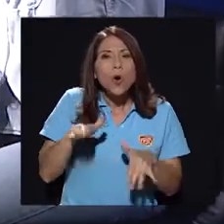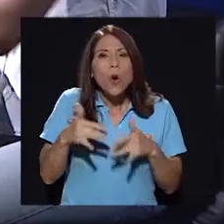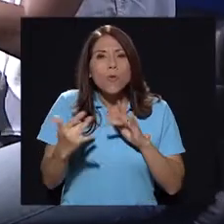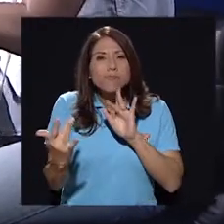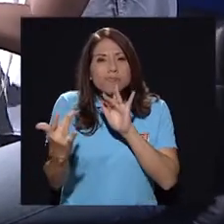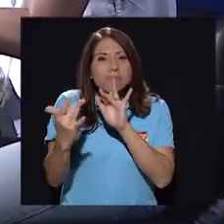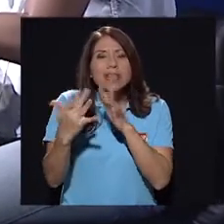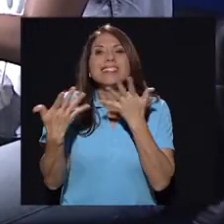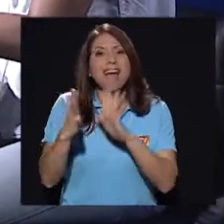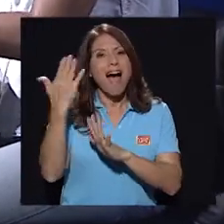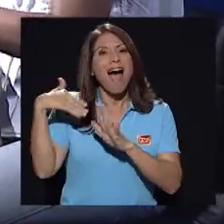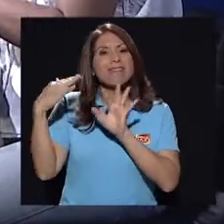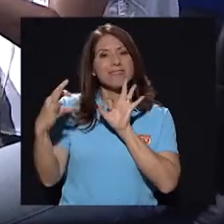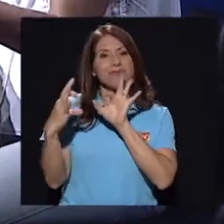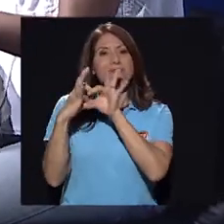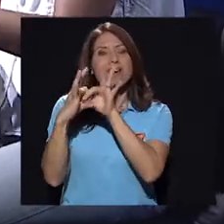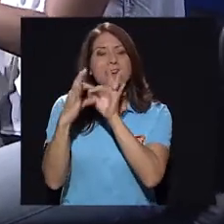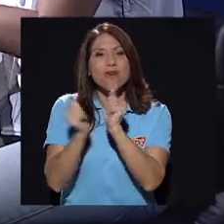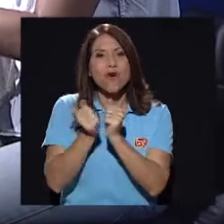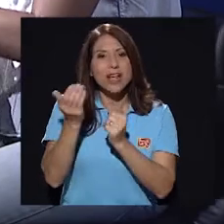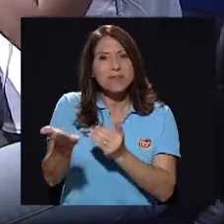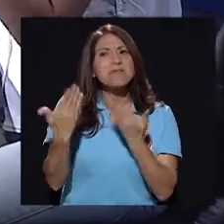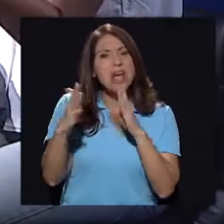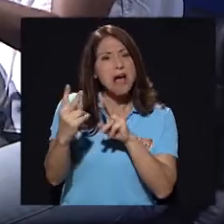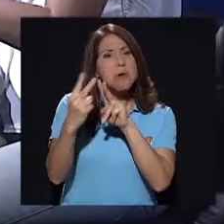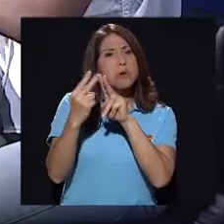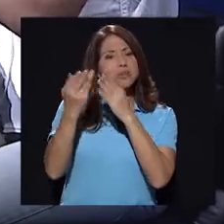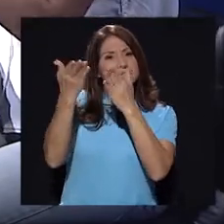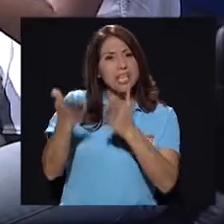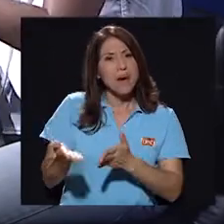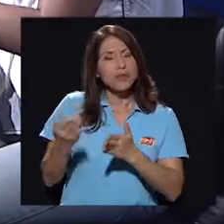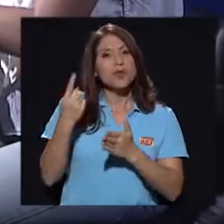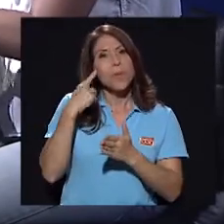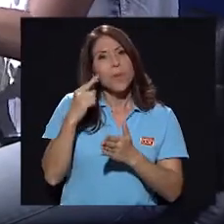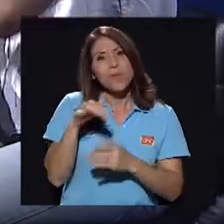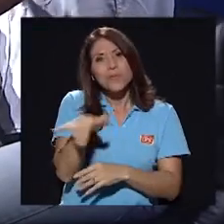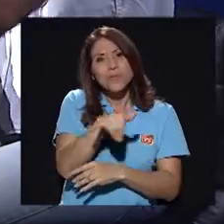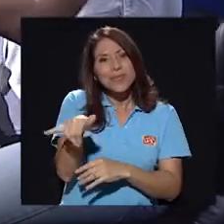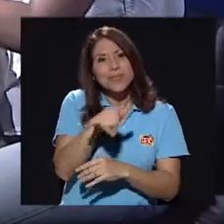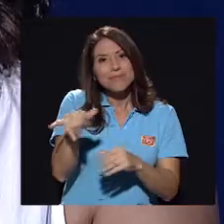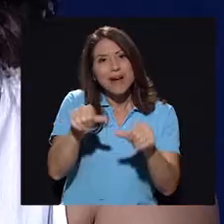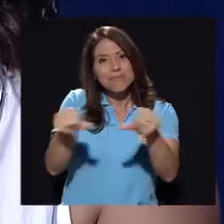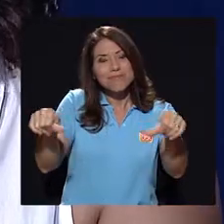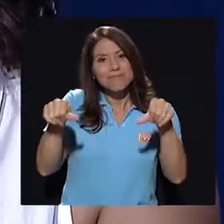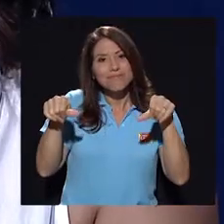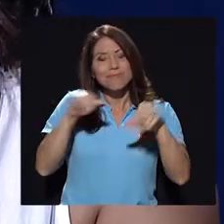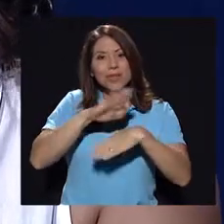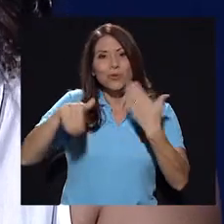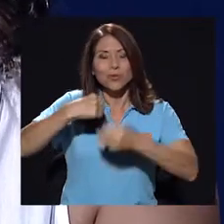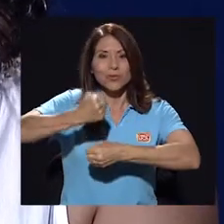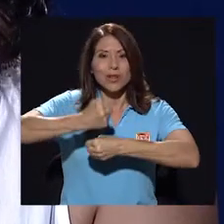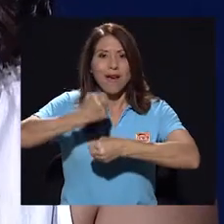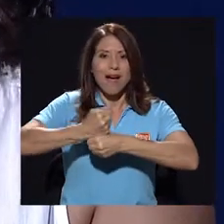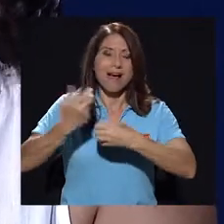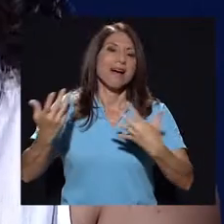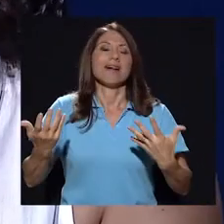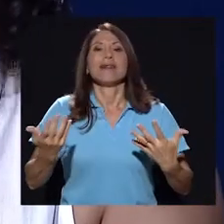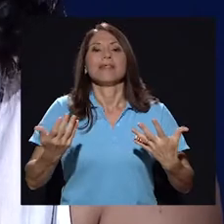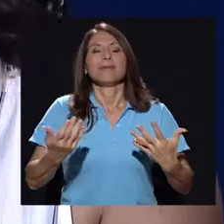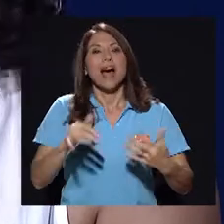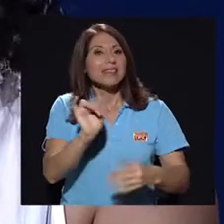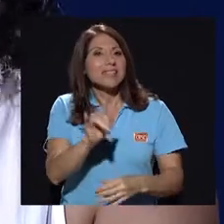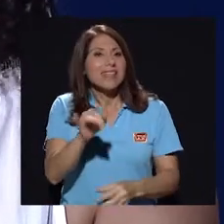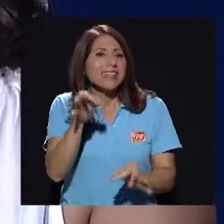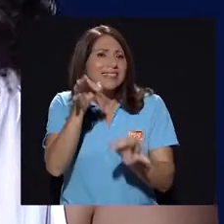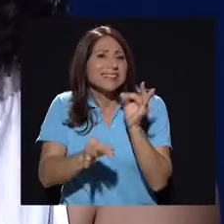llegábamos, ya teníamos una relación con él, conocíamos por el mismo mundo, ¿verdad? En el que trabajamos todos. Entonces,